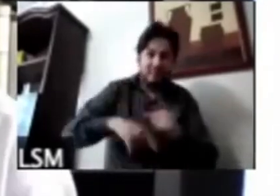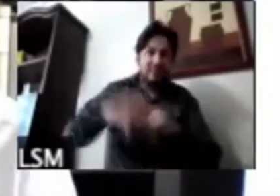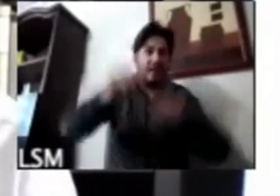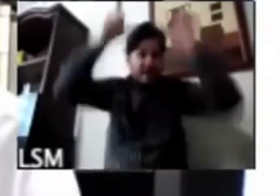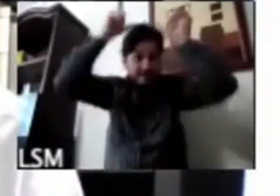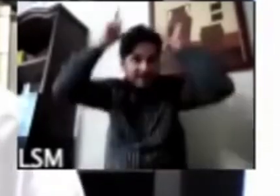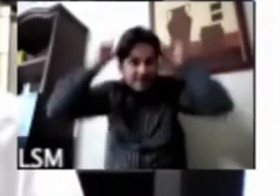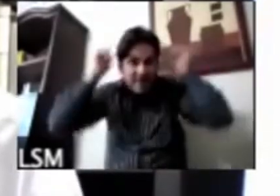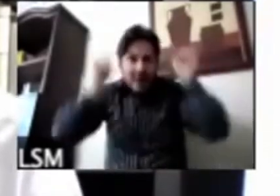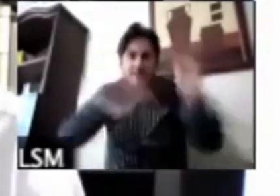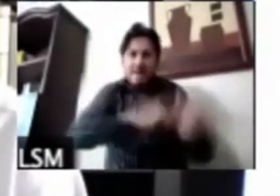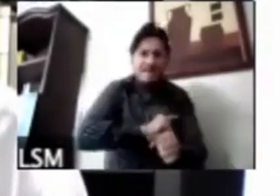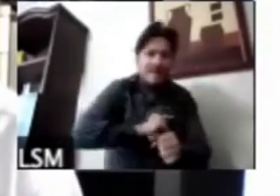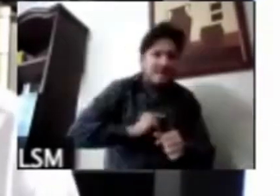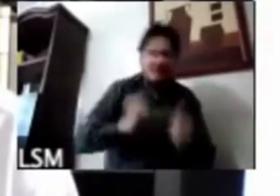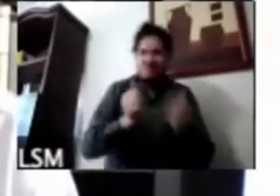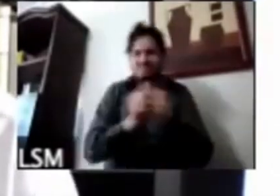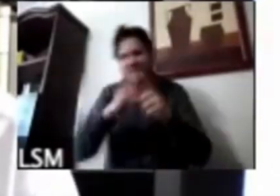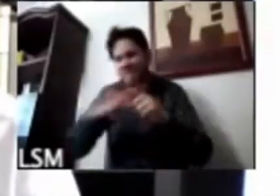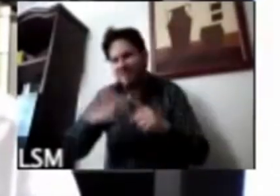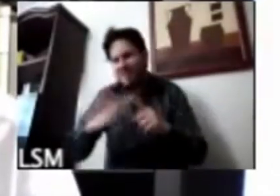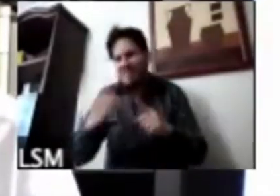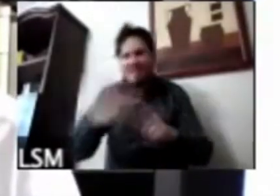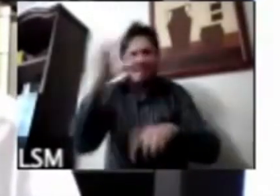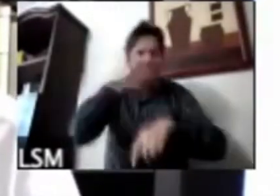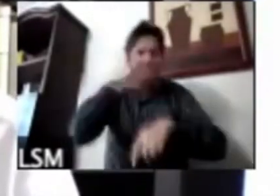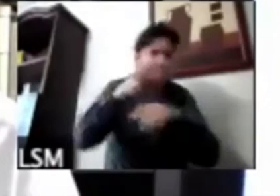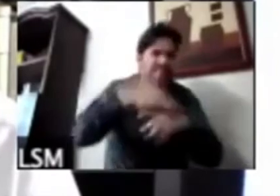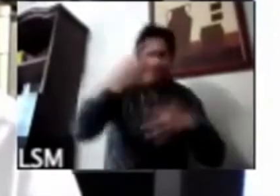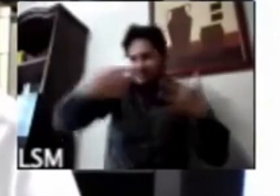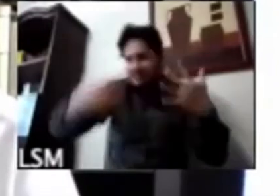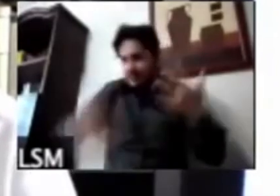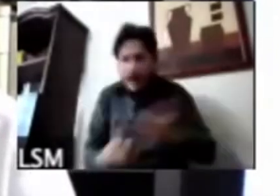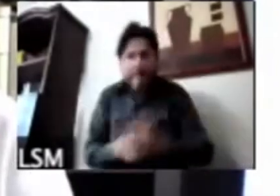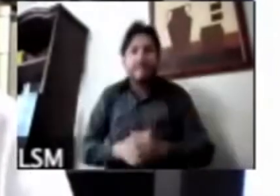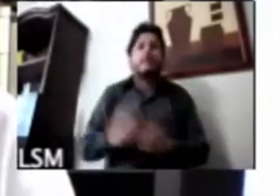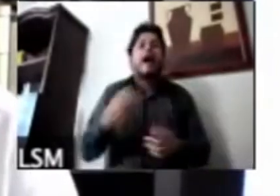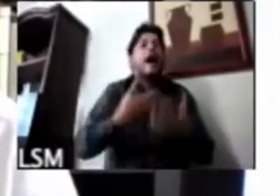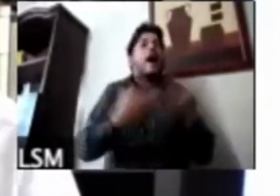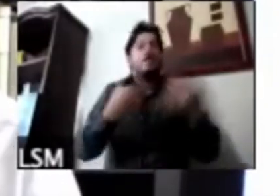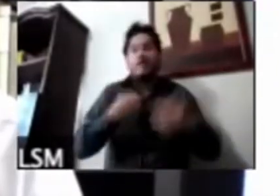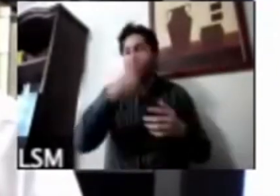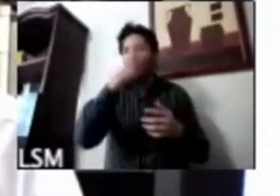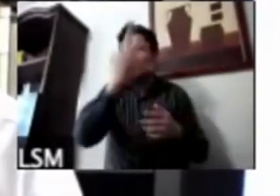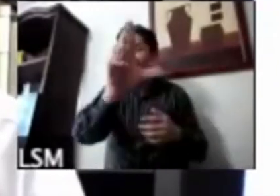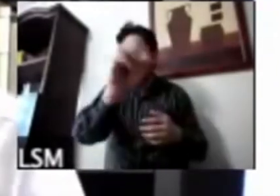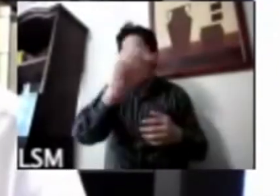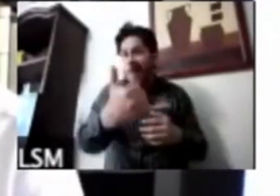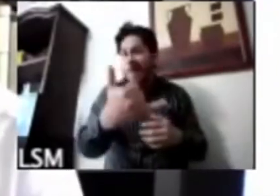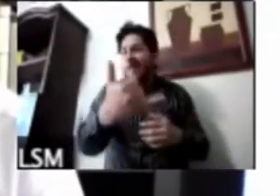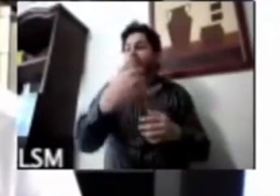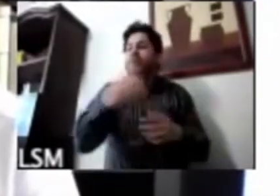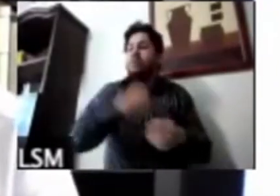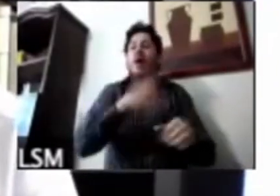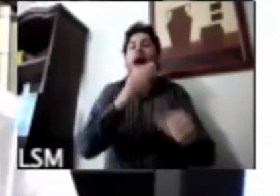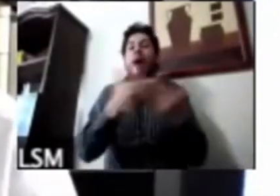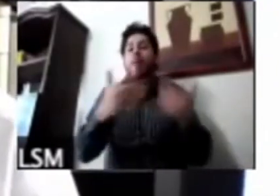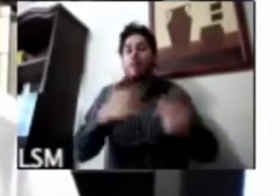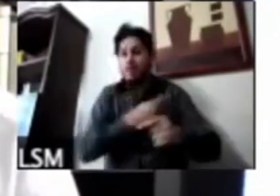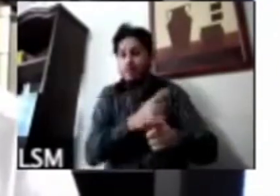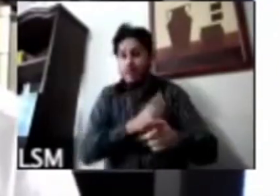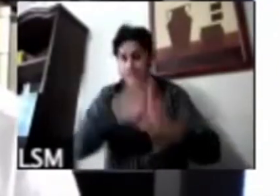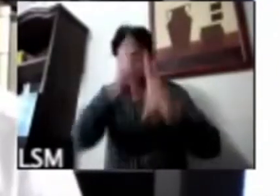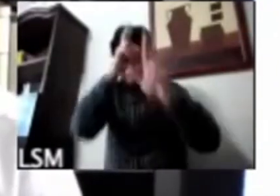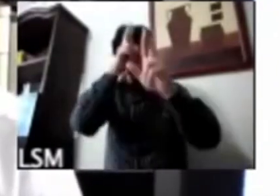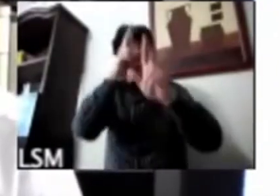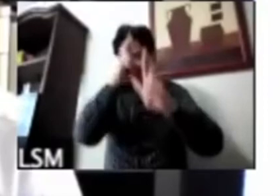todos yo aquí haría algo que decía Roy ciertamente se les respeta y se les confía